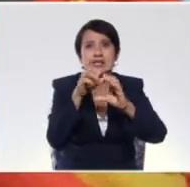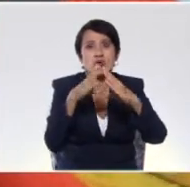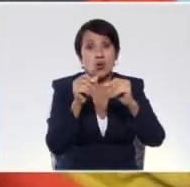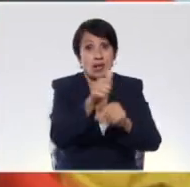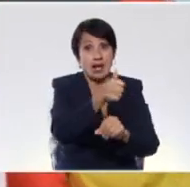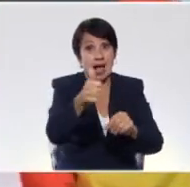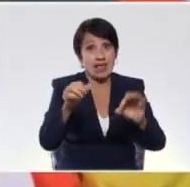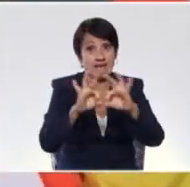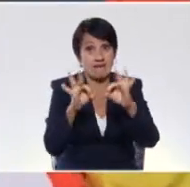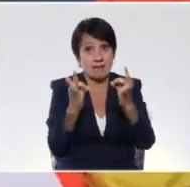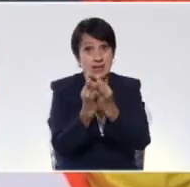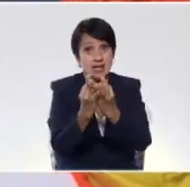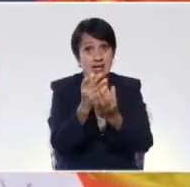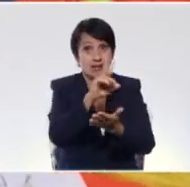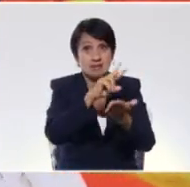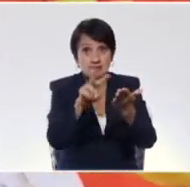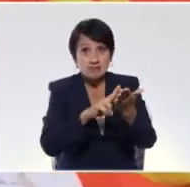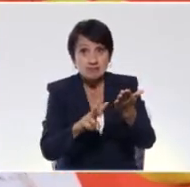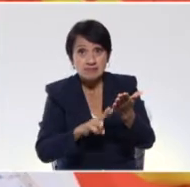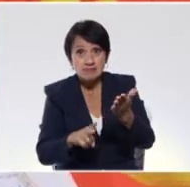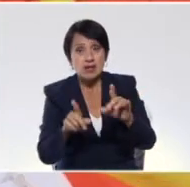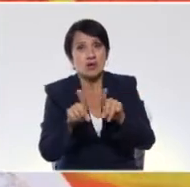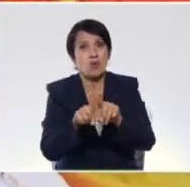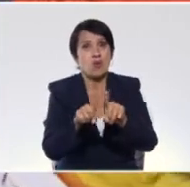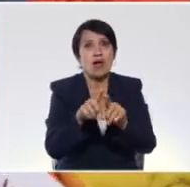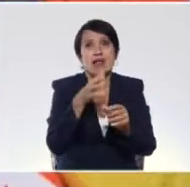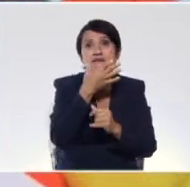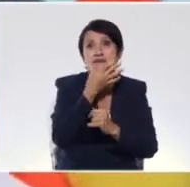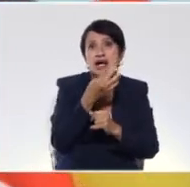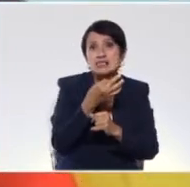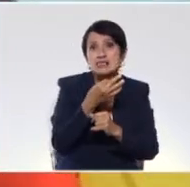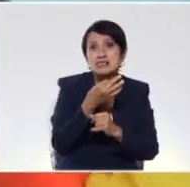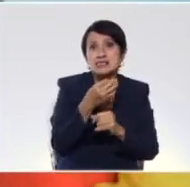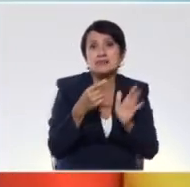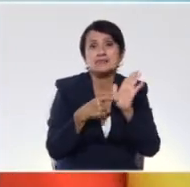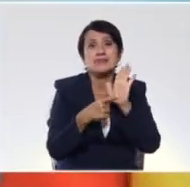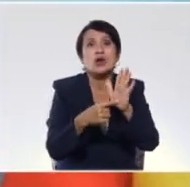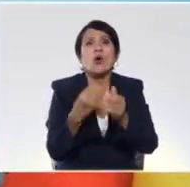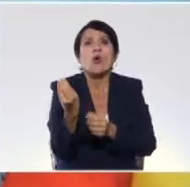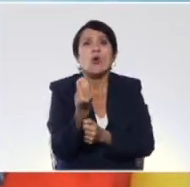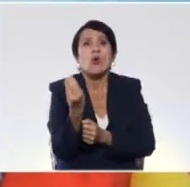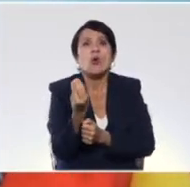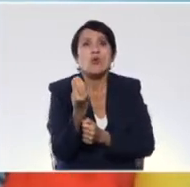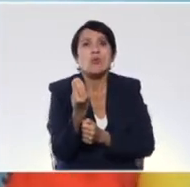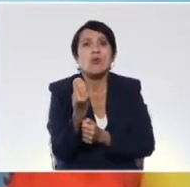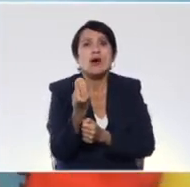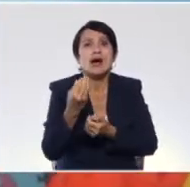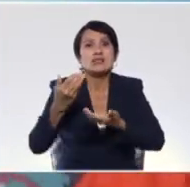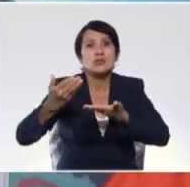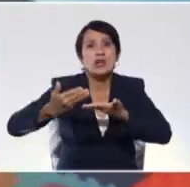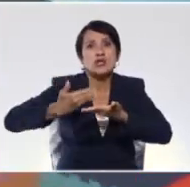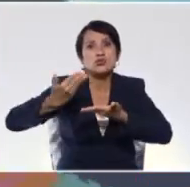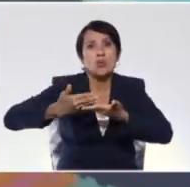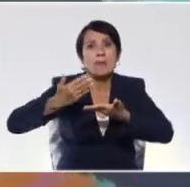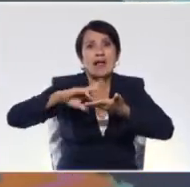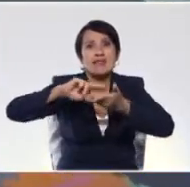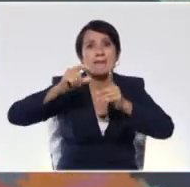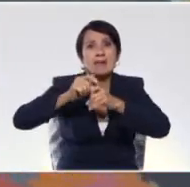familia una escuela. Pero bueno, de manera fácil les voy a enseñar cómo hacer una sopa de letra.